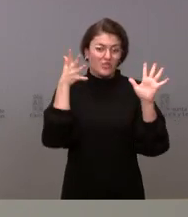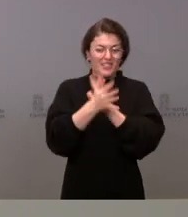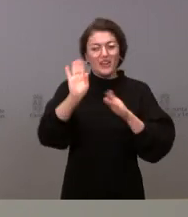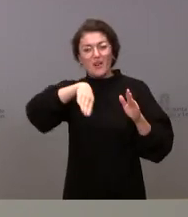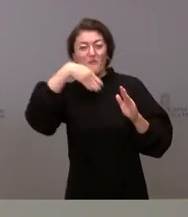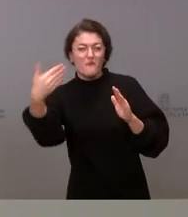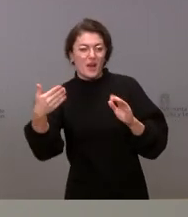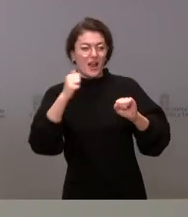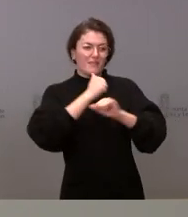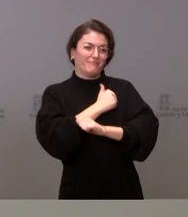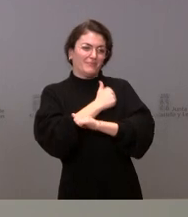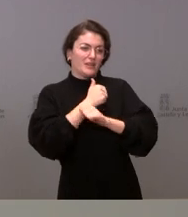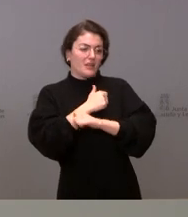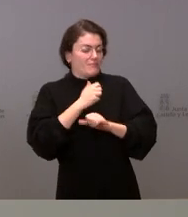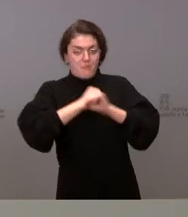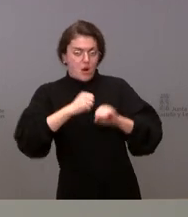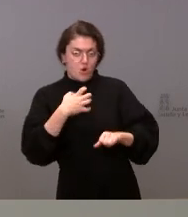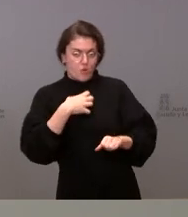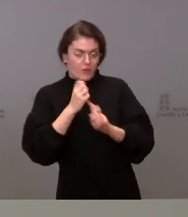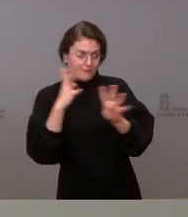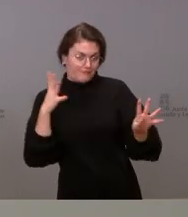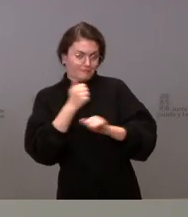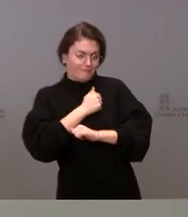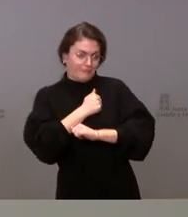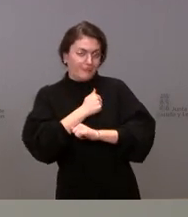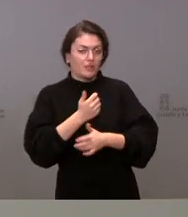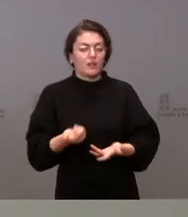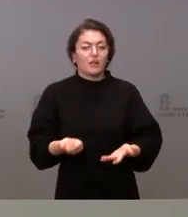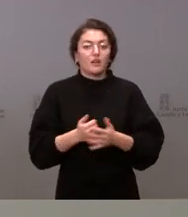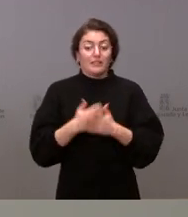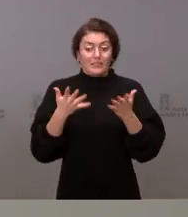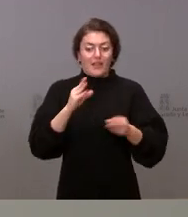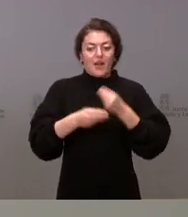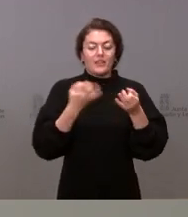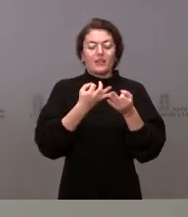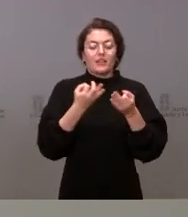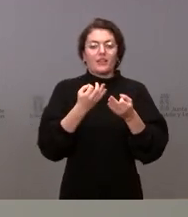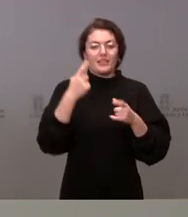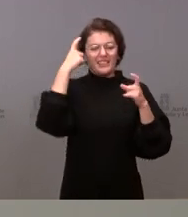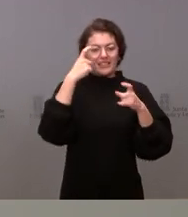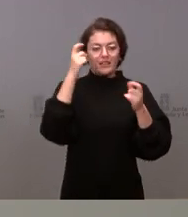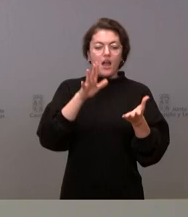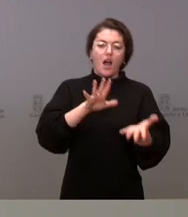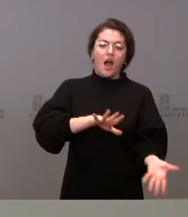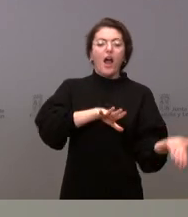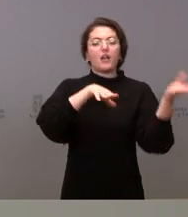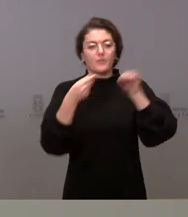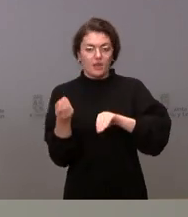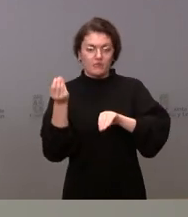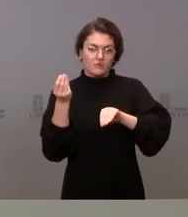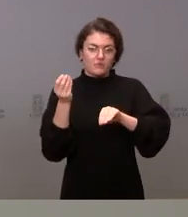personas mayores, mucho tiempo. Por lo tanto, lo que tenemos que hacer es intentar adaptar los lugares de vacunación masiva.